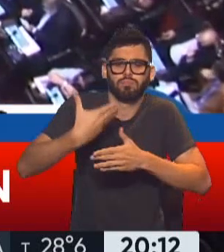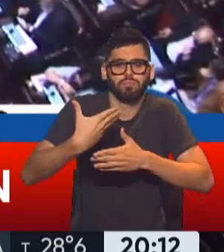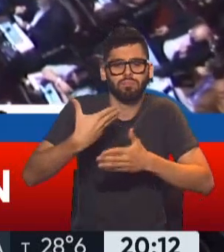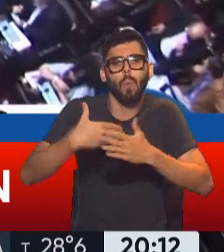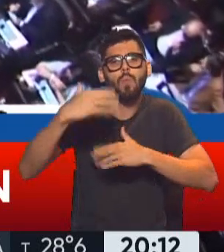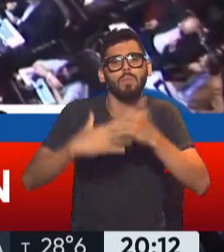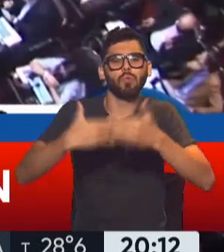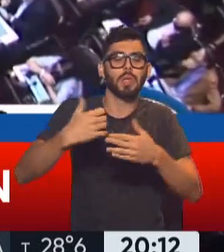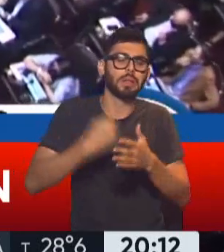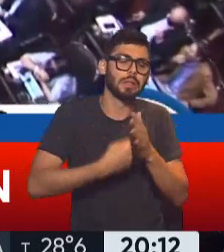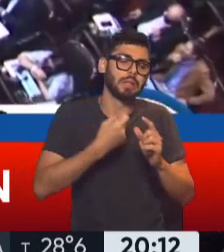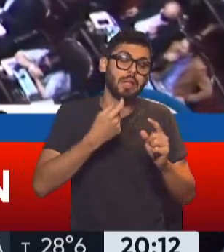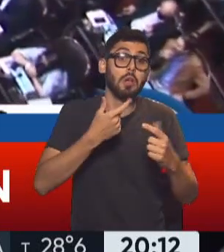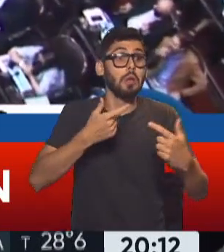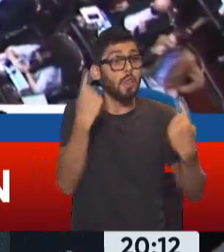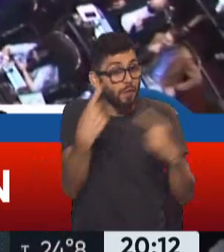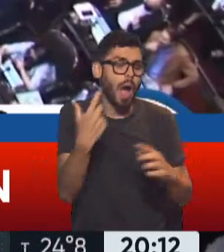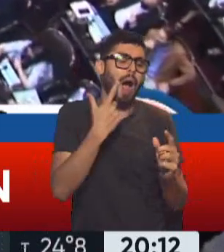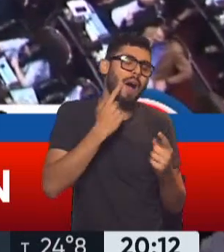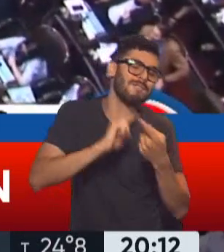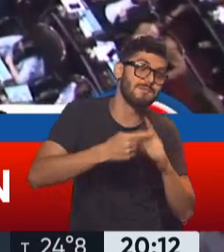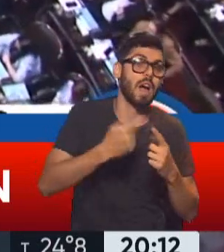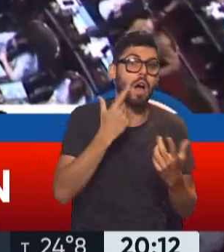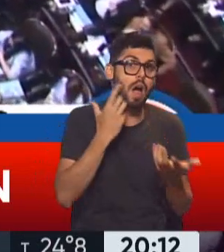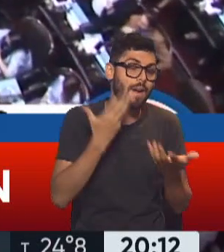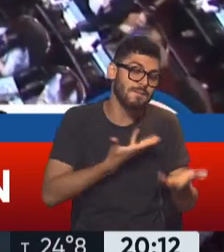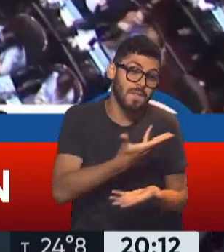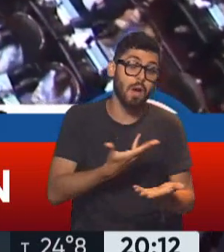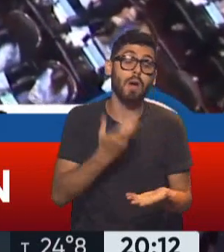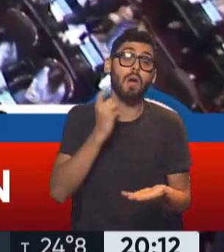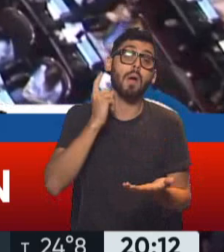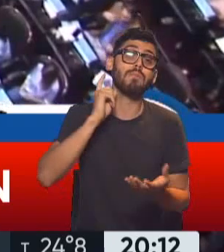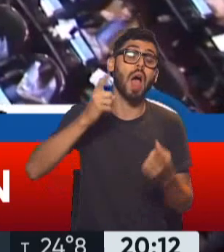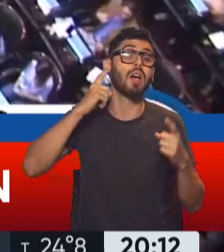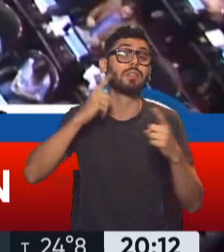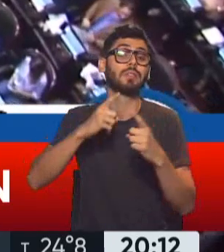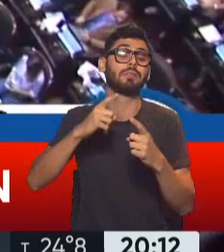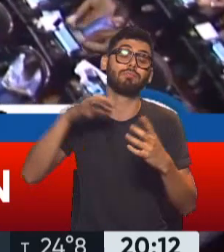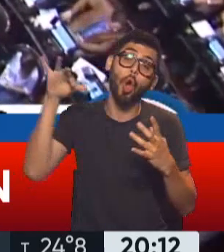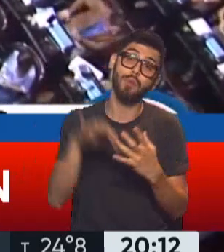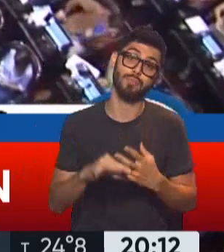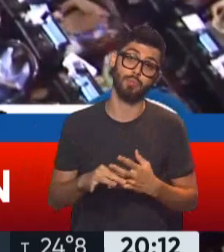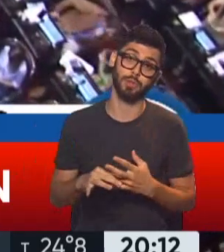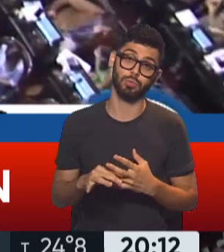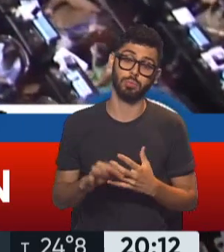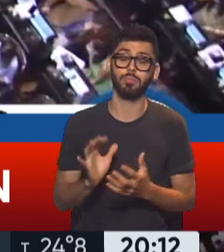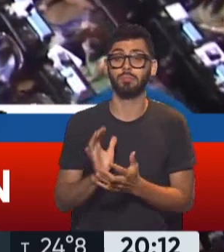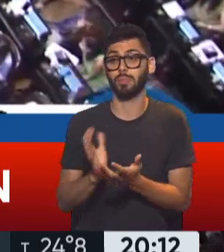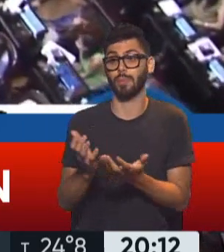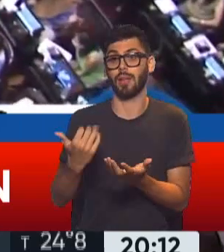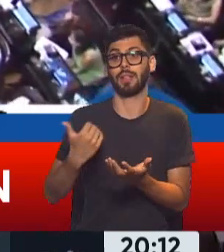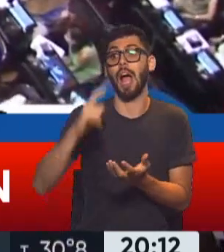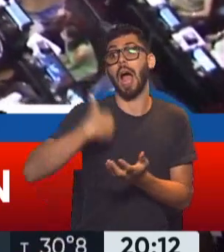consensos en los disensos y sobre todo un gran compromiso para trabajar en beneficio de